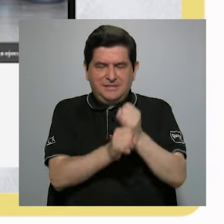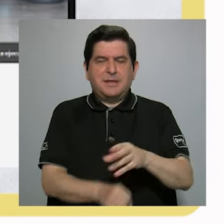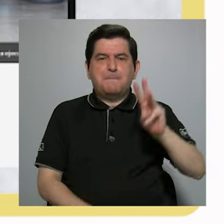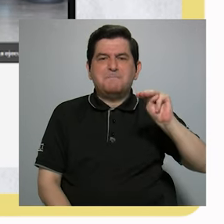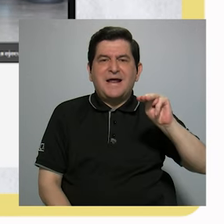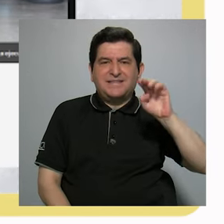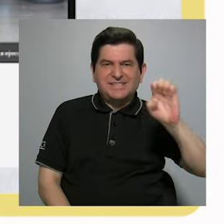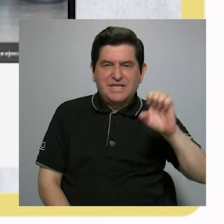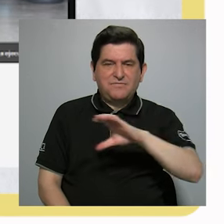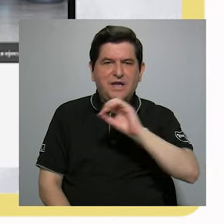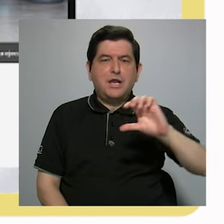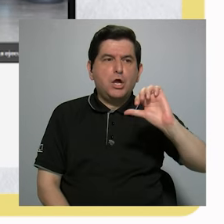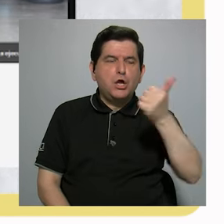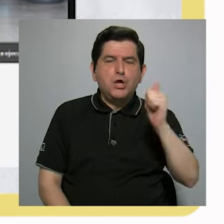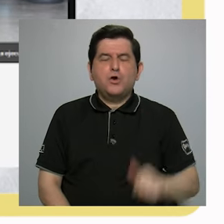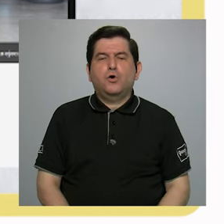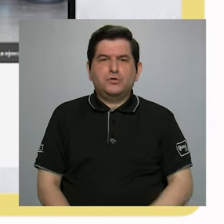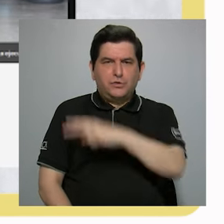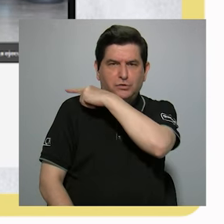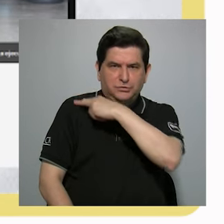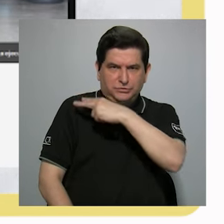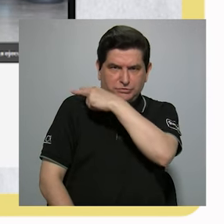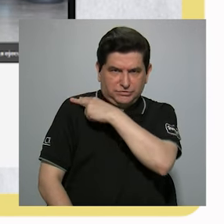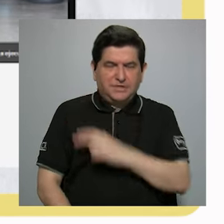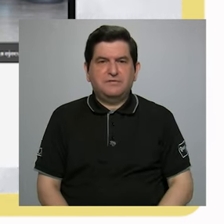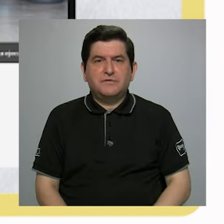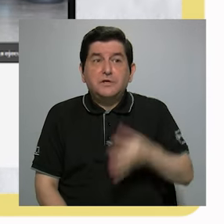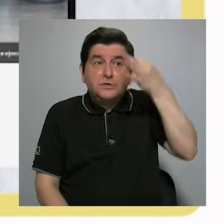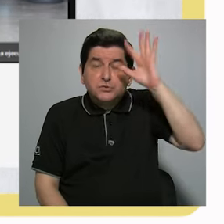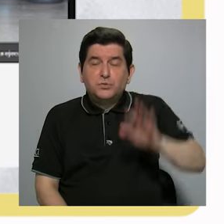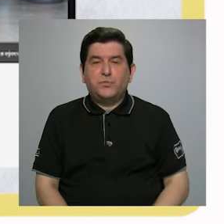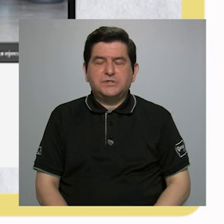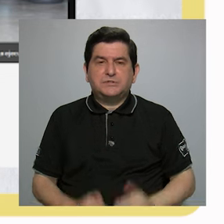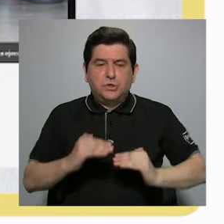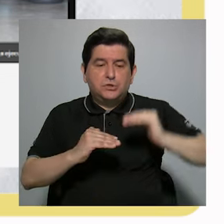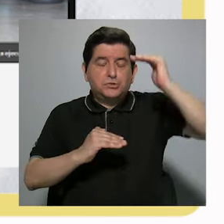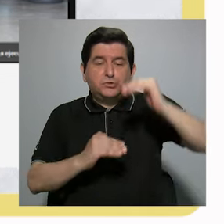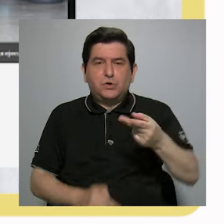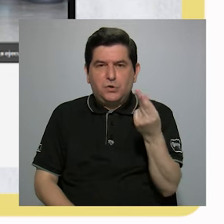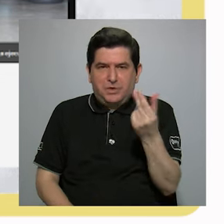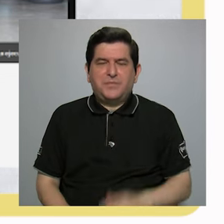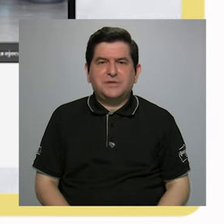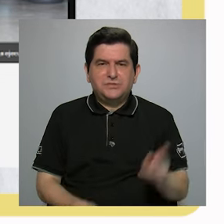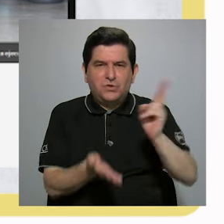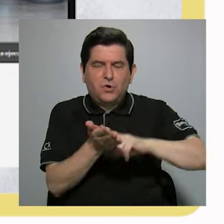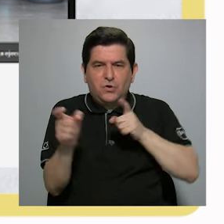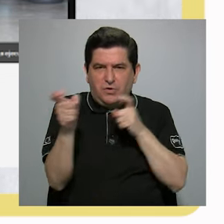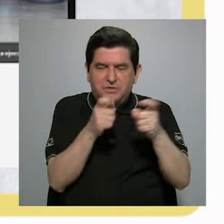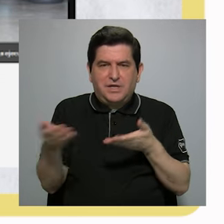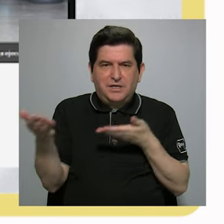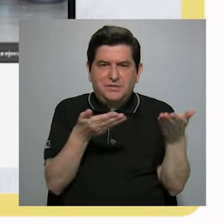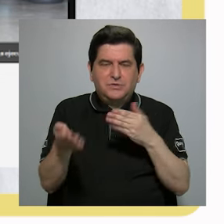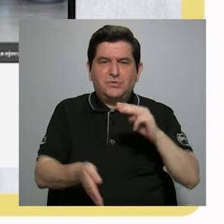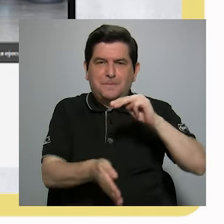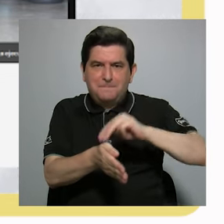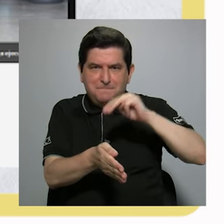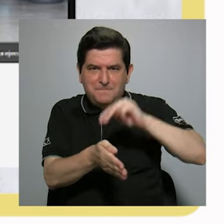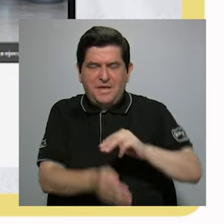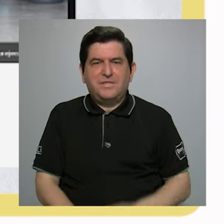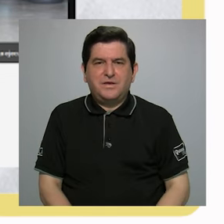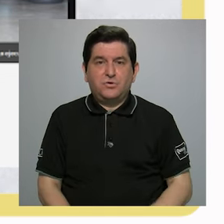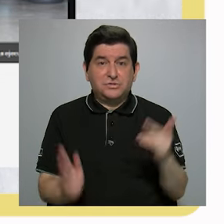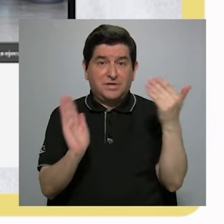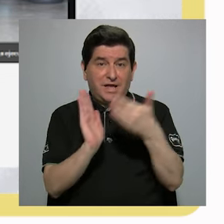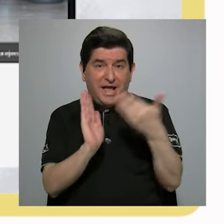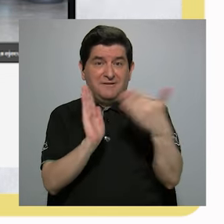Marta Esquivel y de otros altos mandos por presuntos sobreprecios en contratos de administración de servicios médicos con un